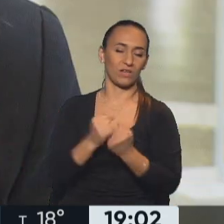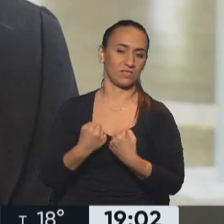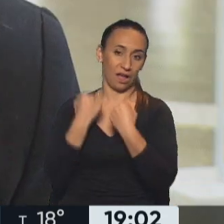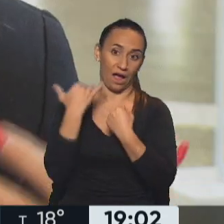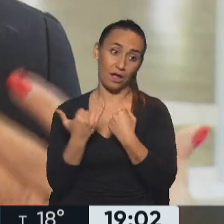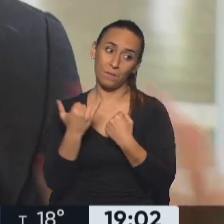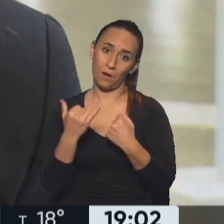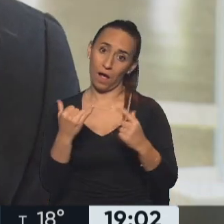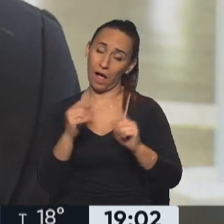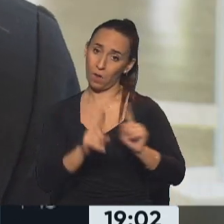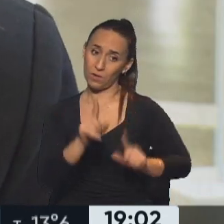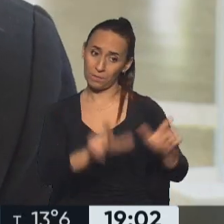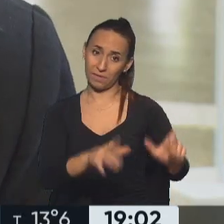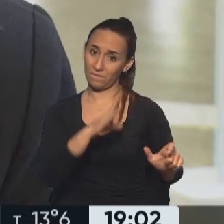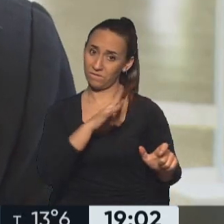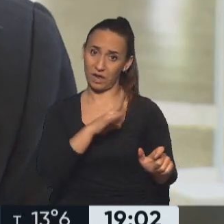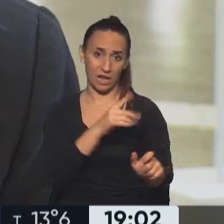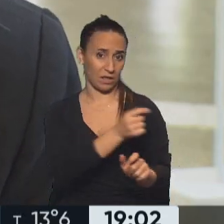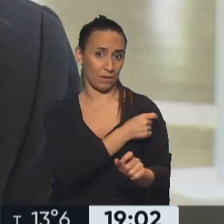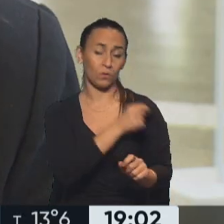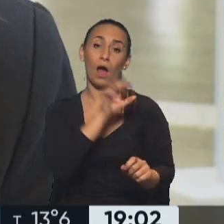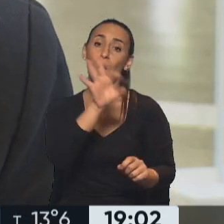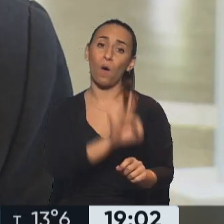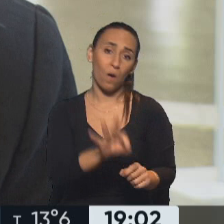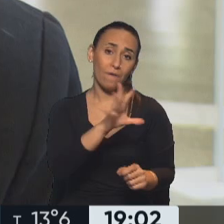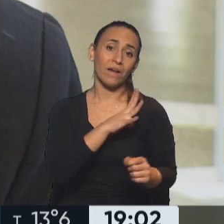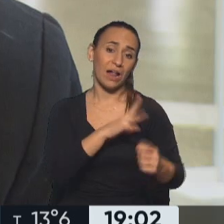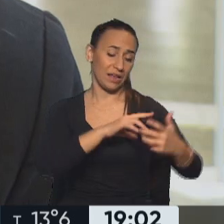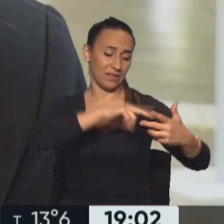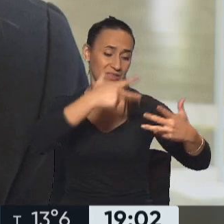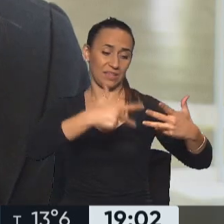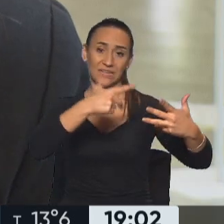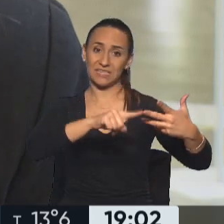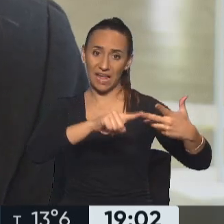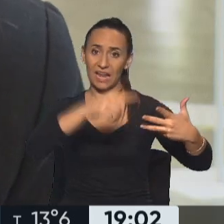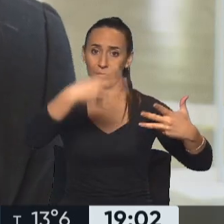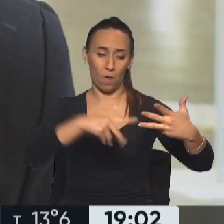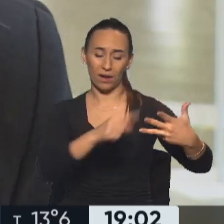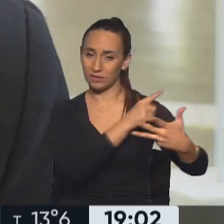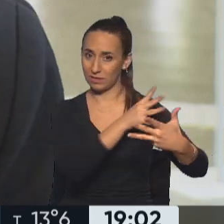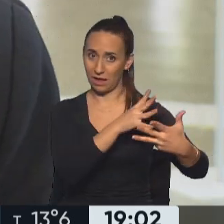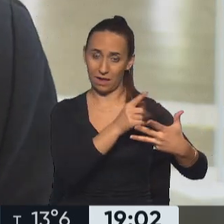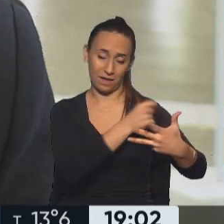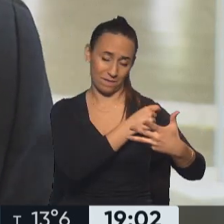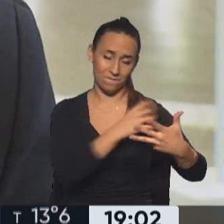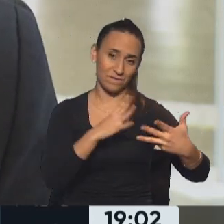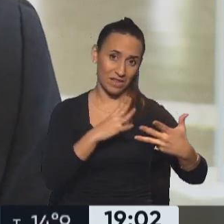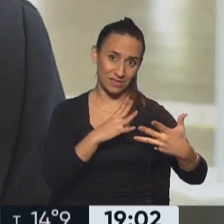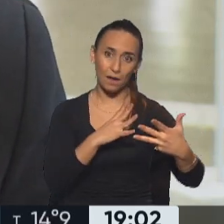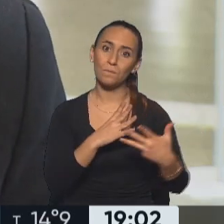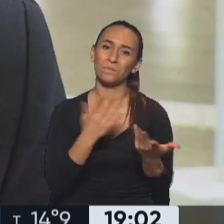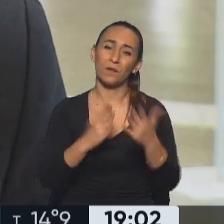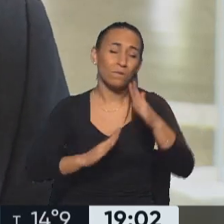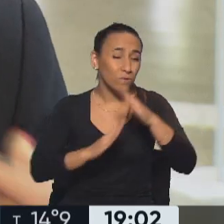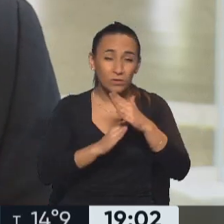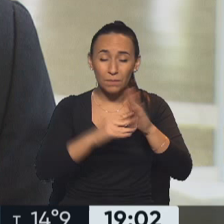le faltan las dosis de refuerzo, tanto primer refuerzo como segundo refuerzo. Es fundamental mantener los cuidados y